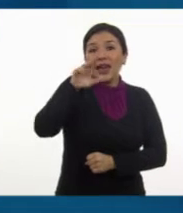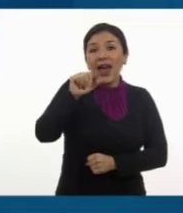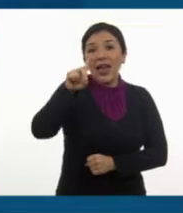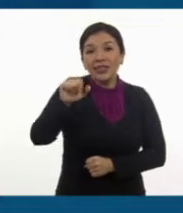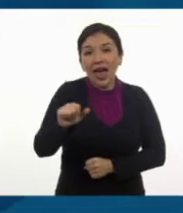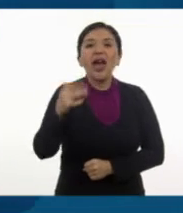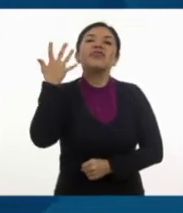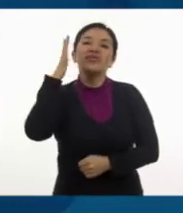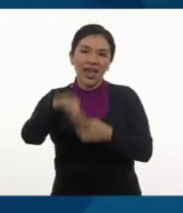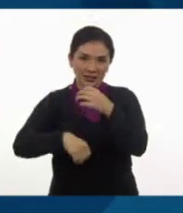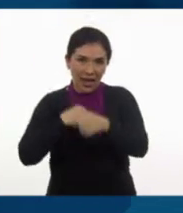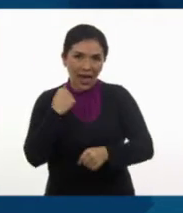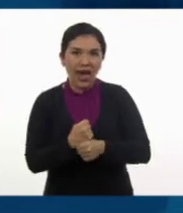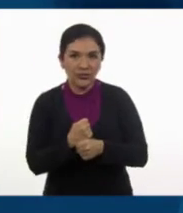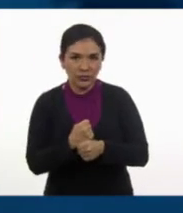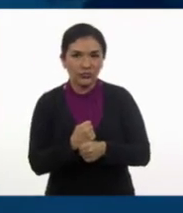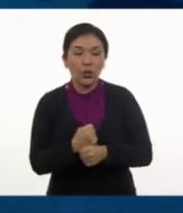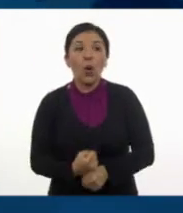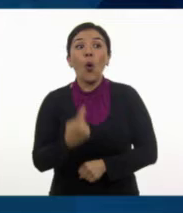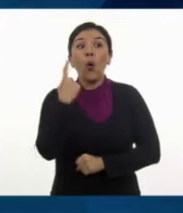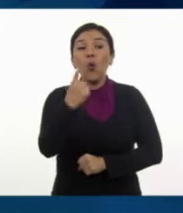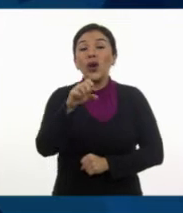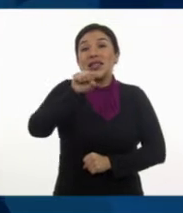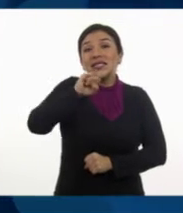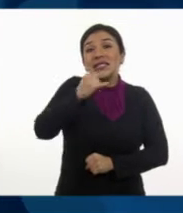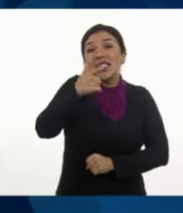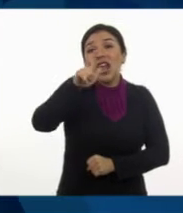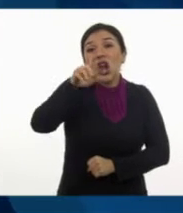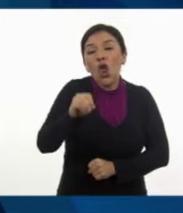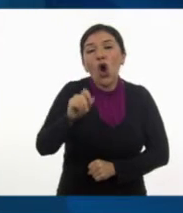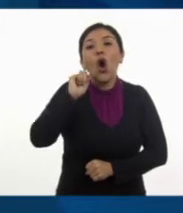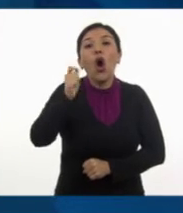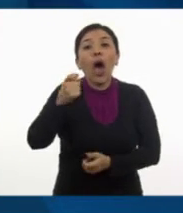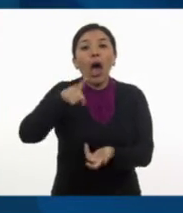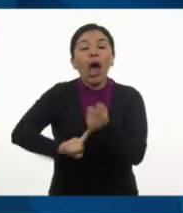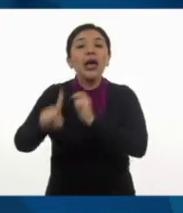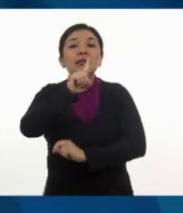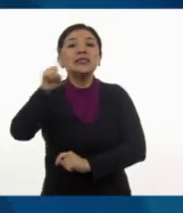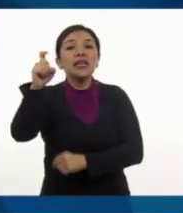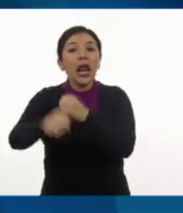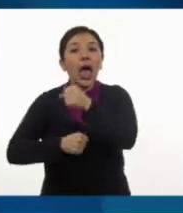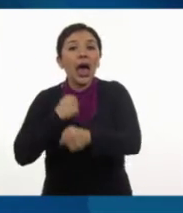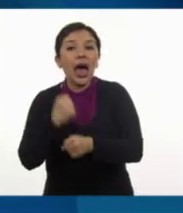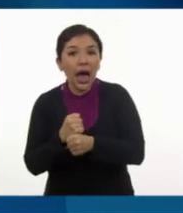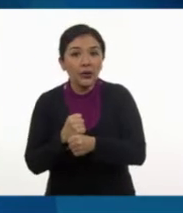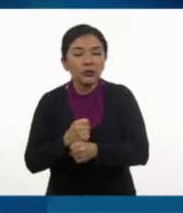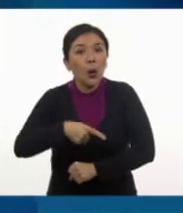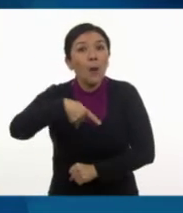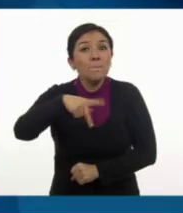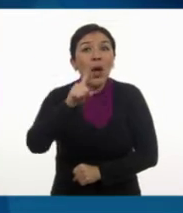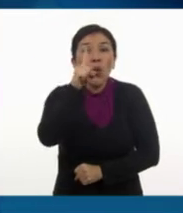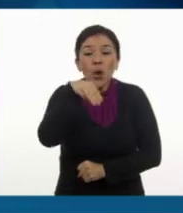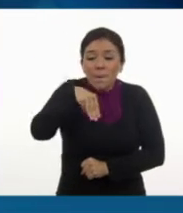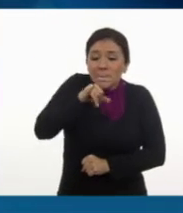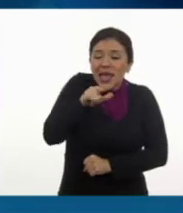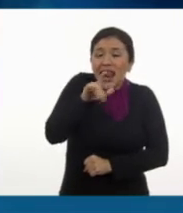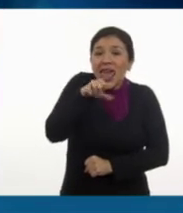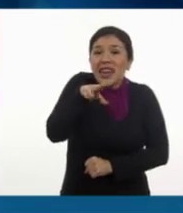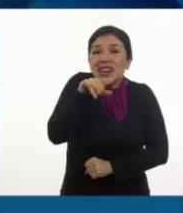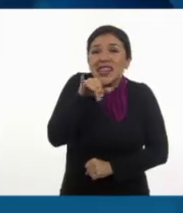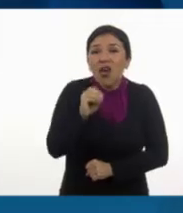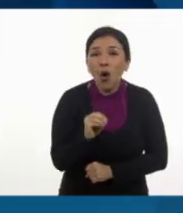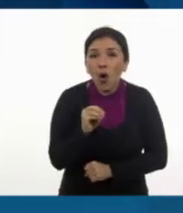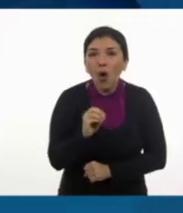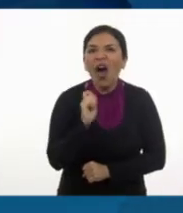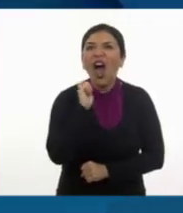a 10 años. Un siglo son 100 años. Pero un milenio